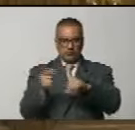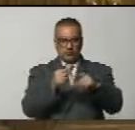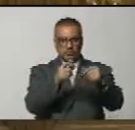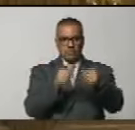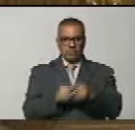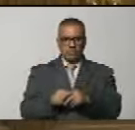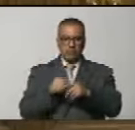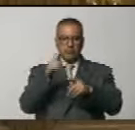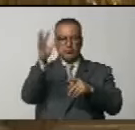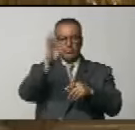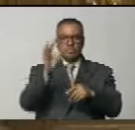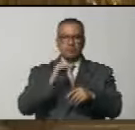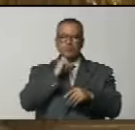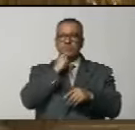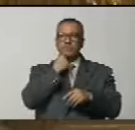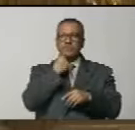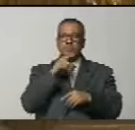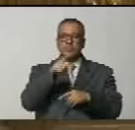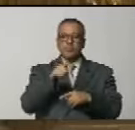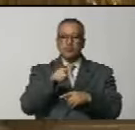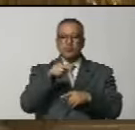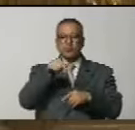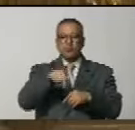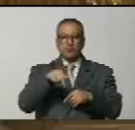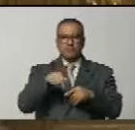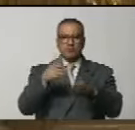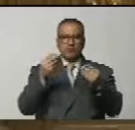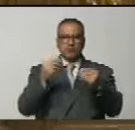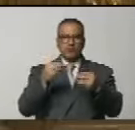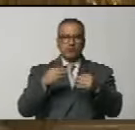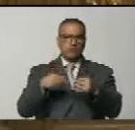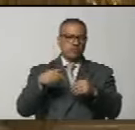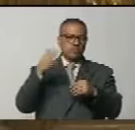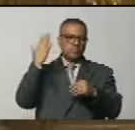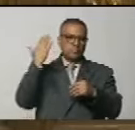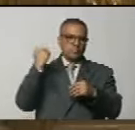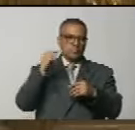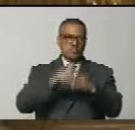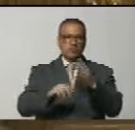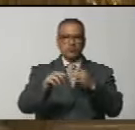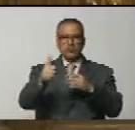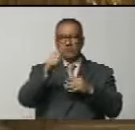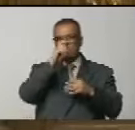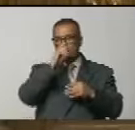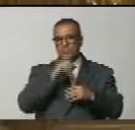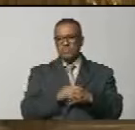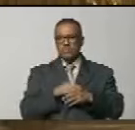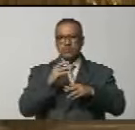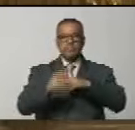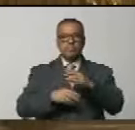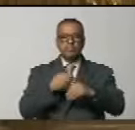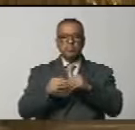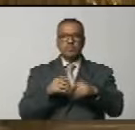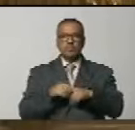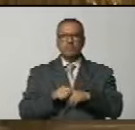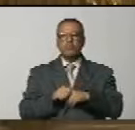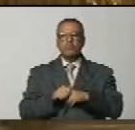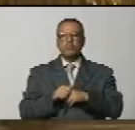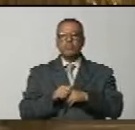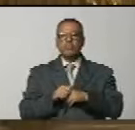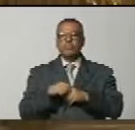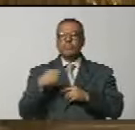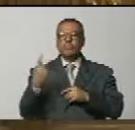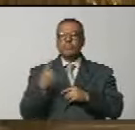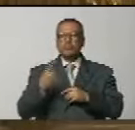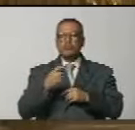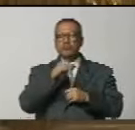contra la Federación Rusa, que no es de ahorita, es de hace ya más de 10 años, haya sido no